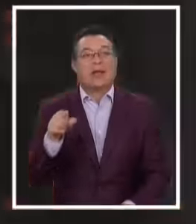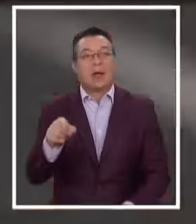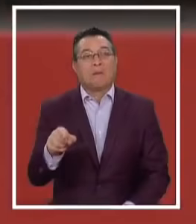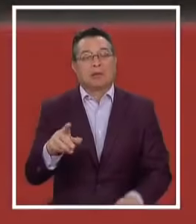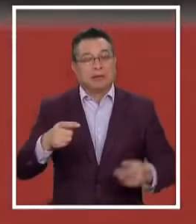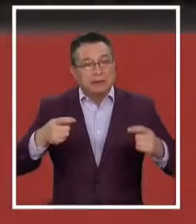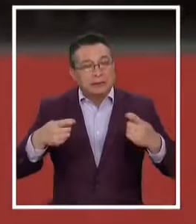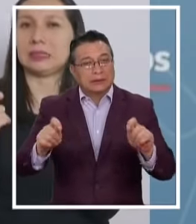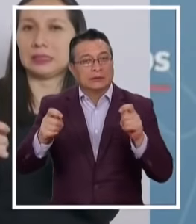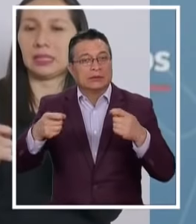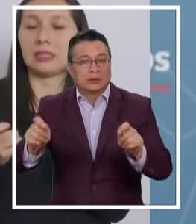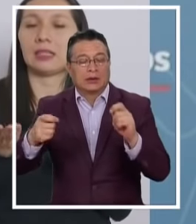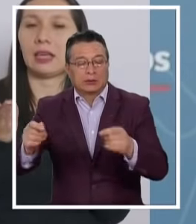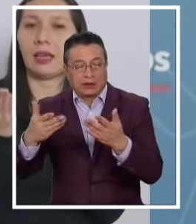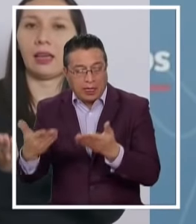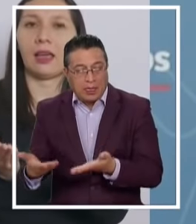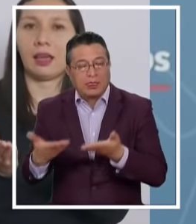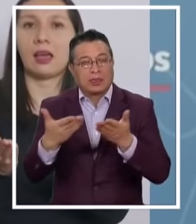Rápidamente